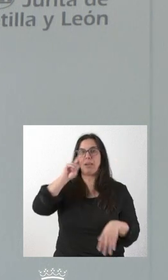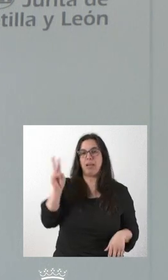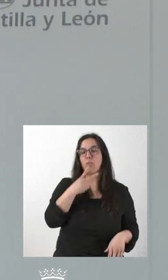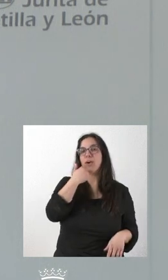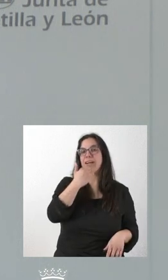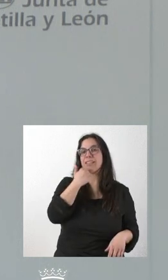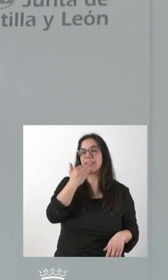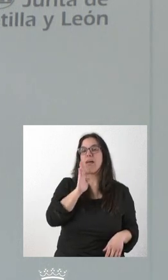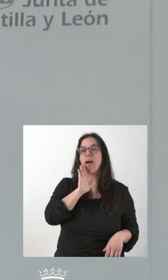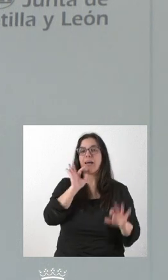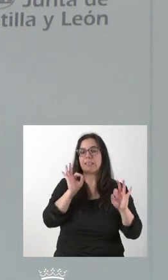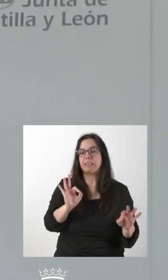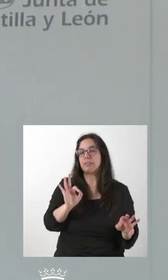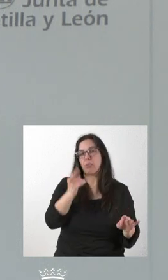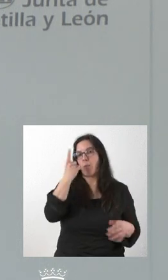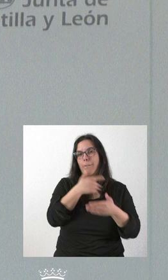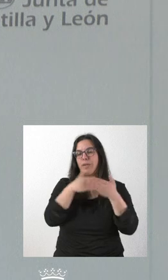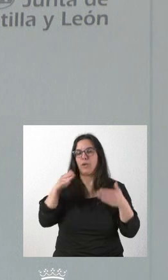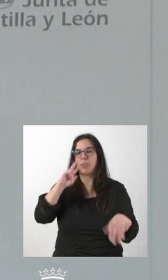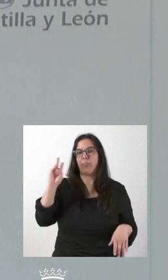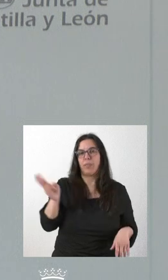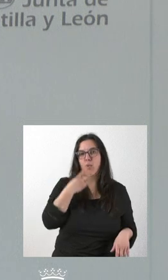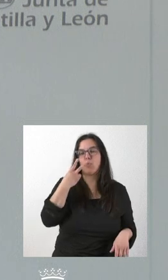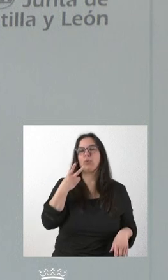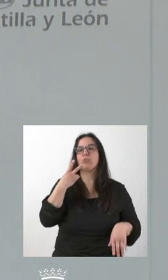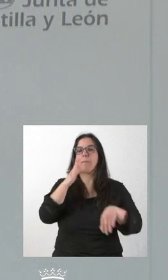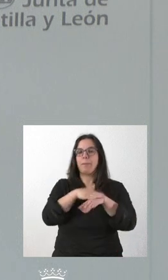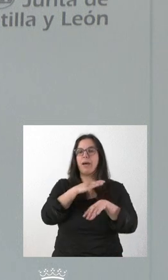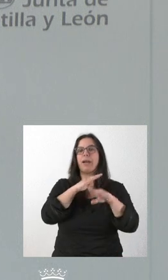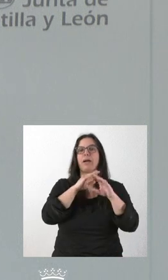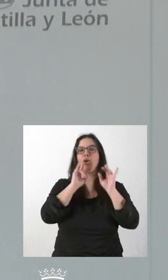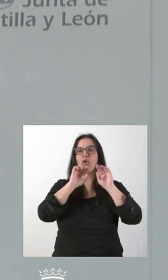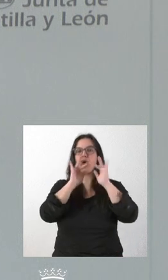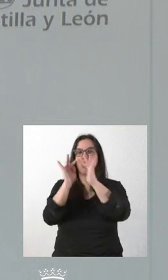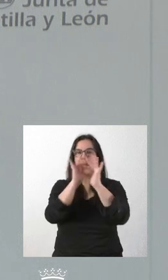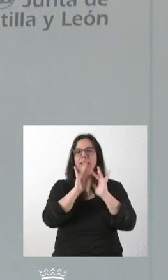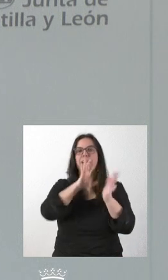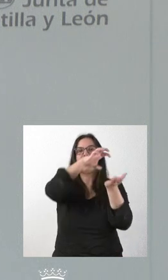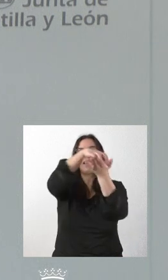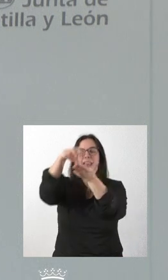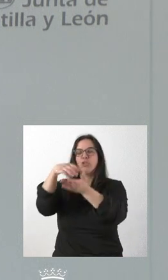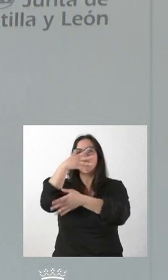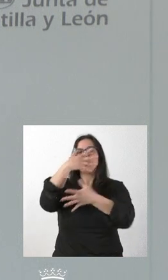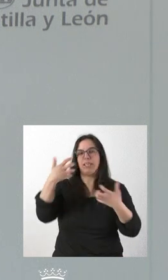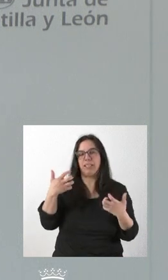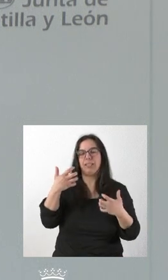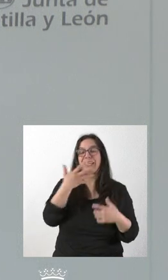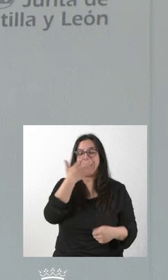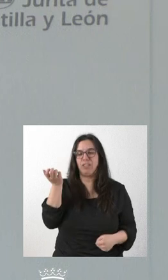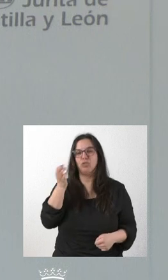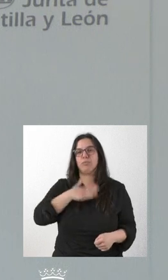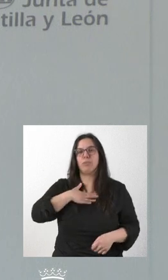como les digo, prácticamente un millón de euros para interconectar 500 centros asistenciales de SACIL.